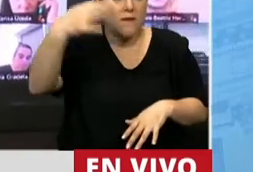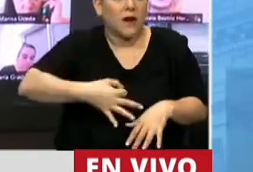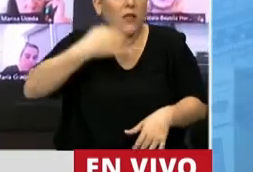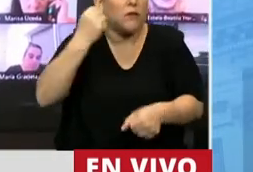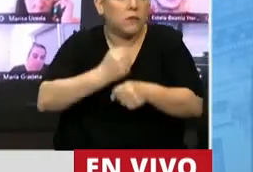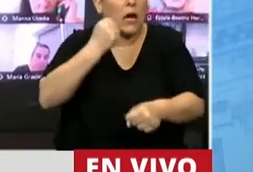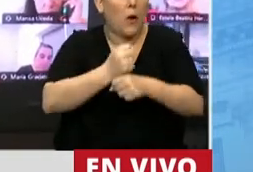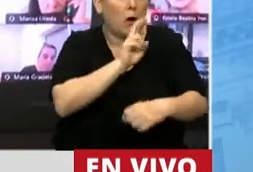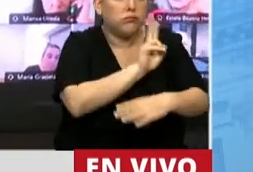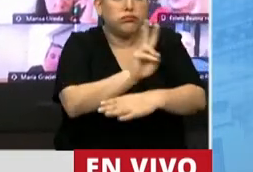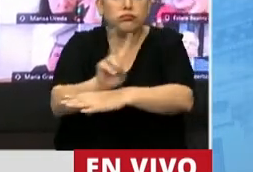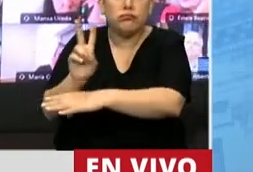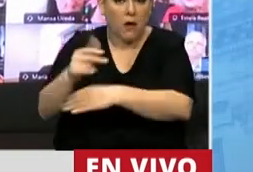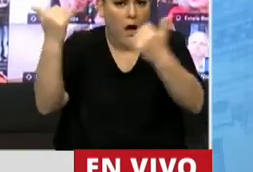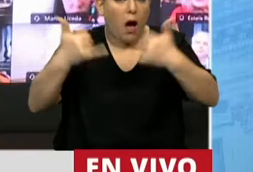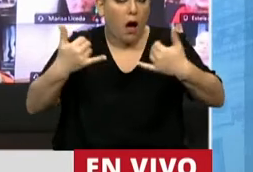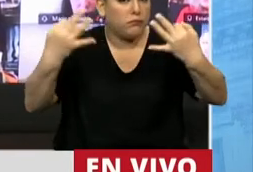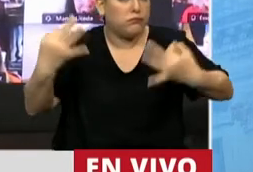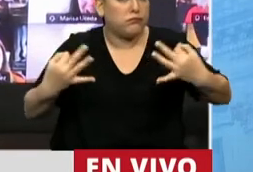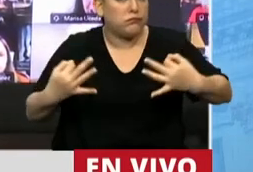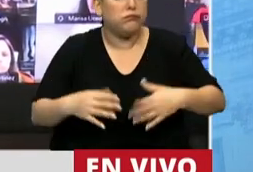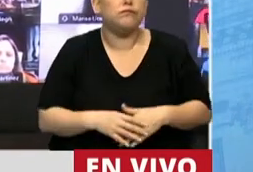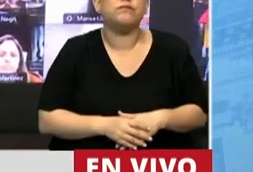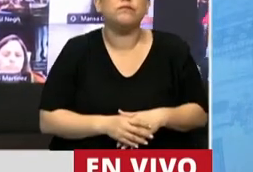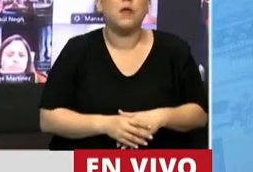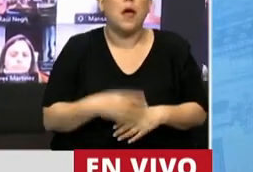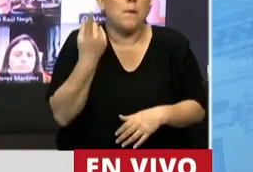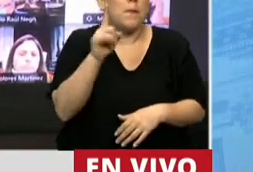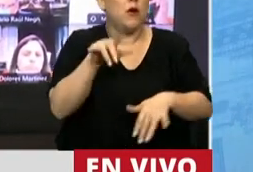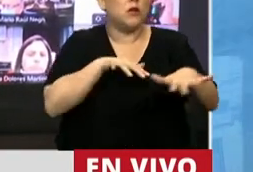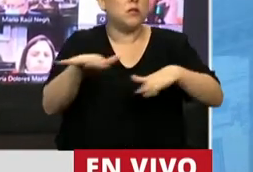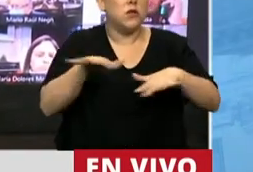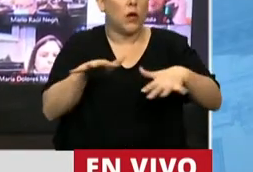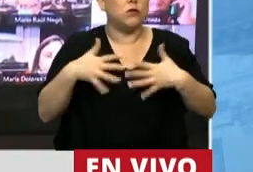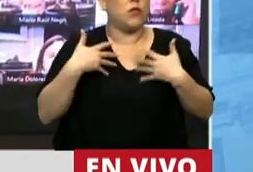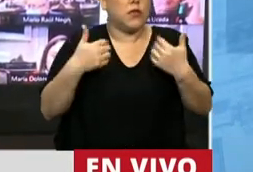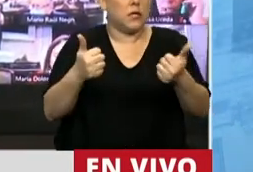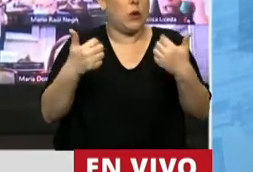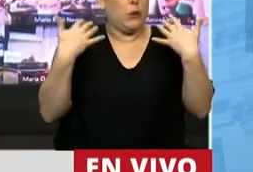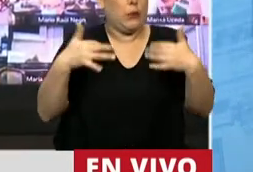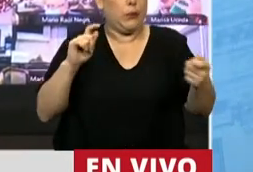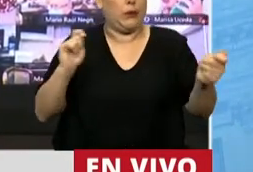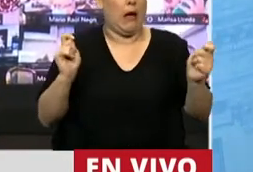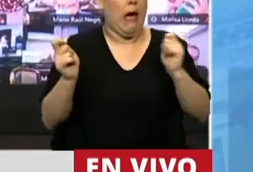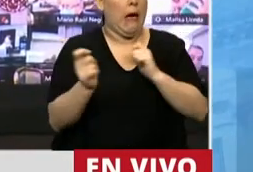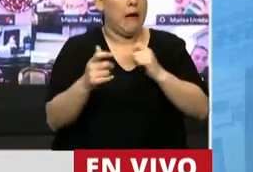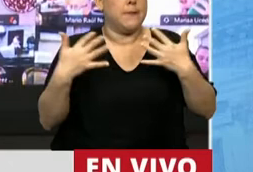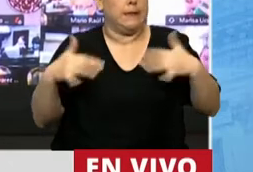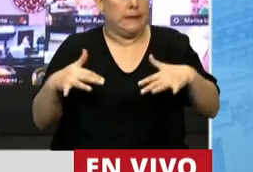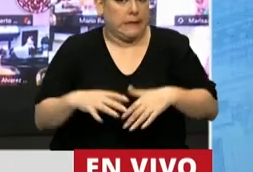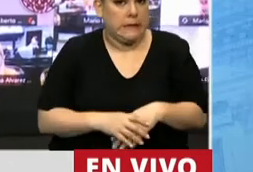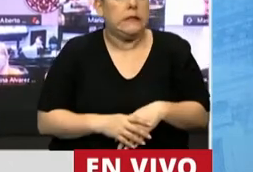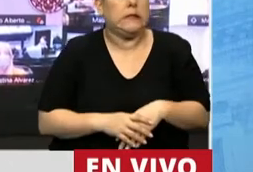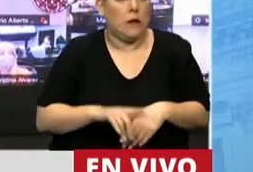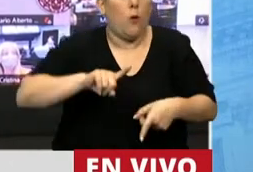de prevención. Sin embargo, Presidente, la situación sanitaria es dinámica. La política sanitaria tiene que